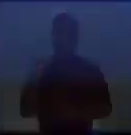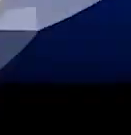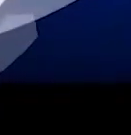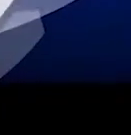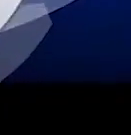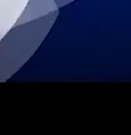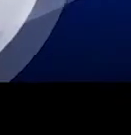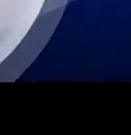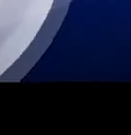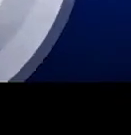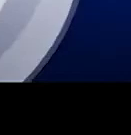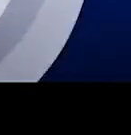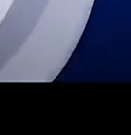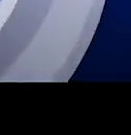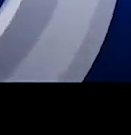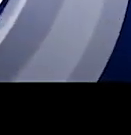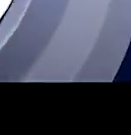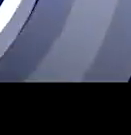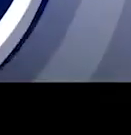un saludo y